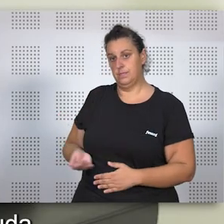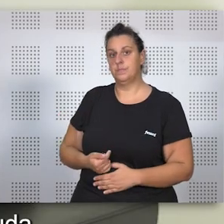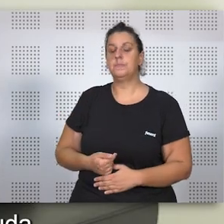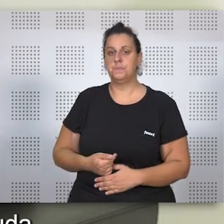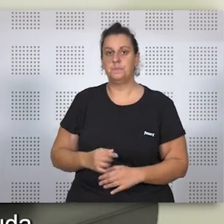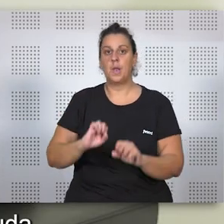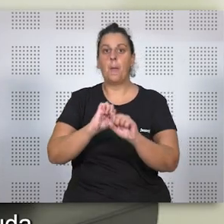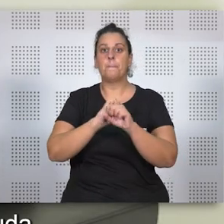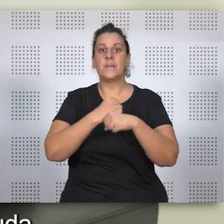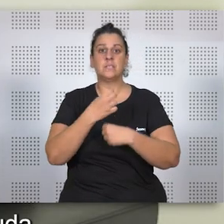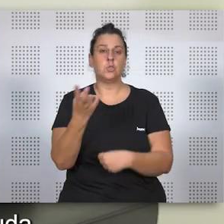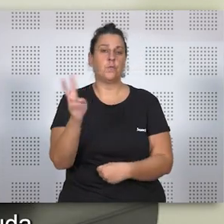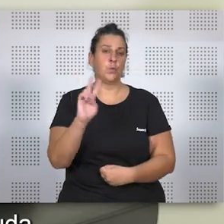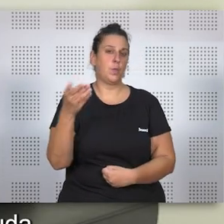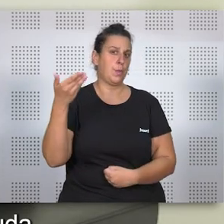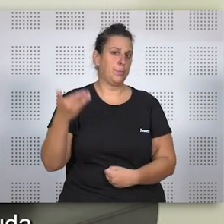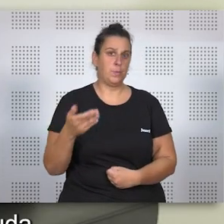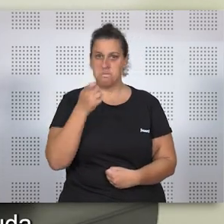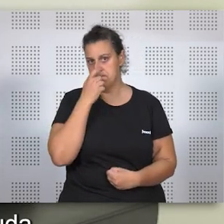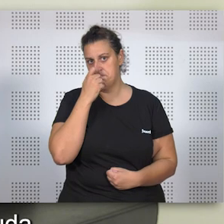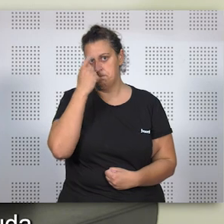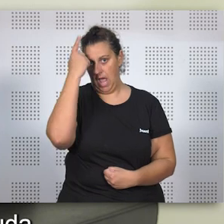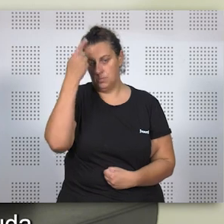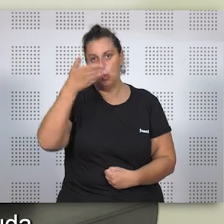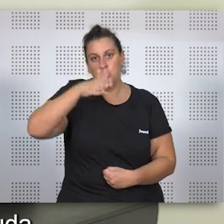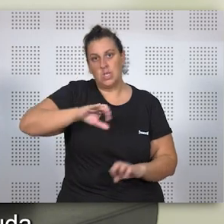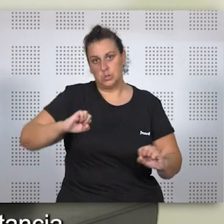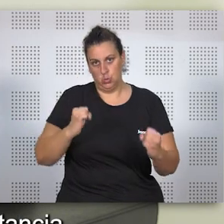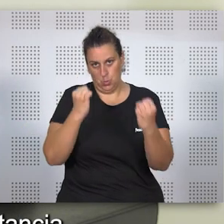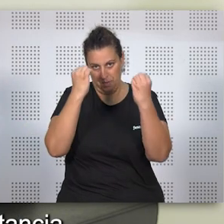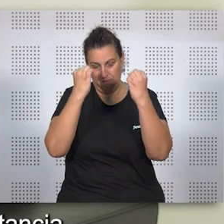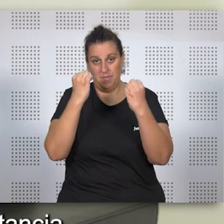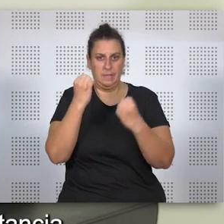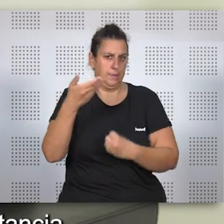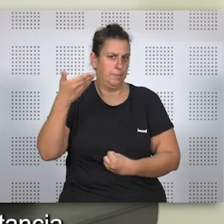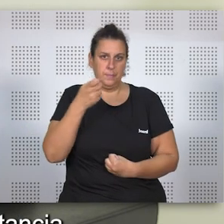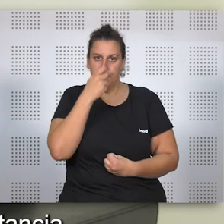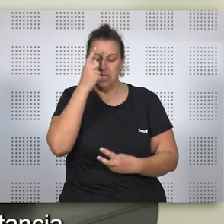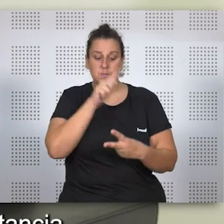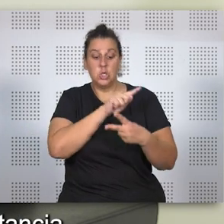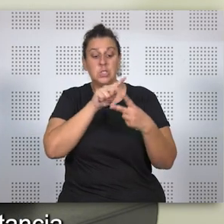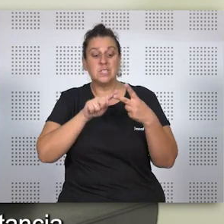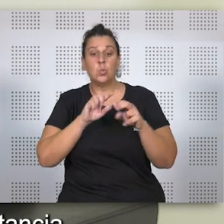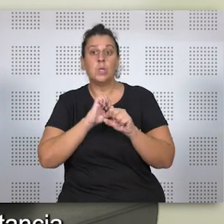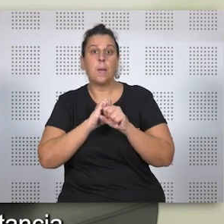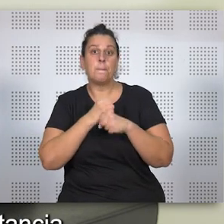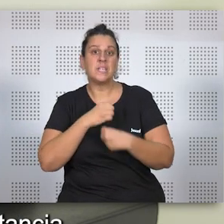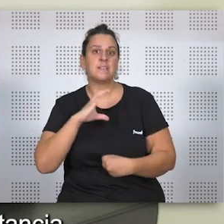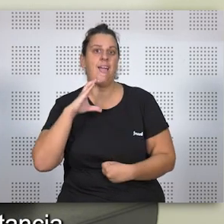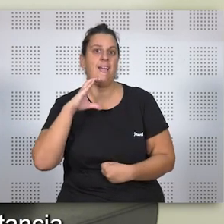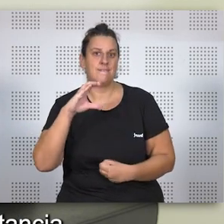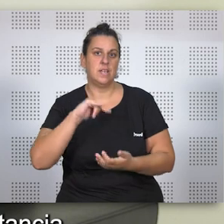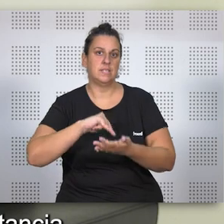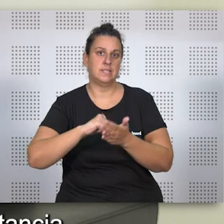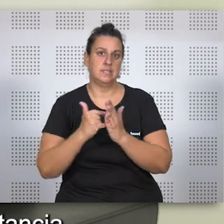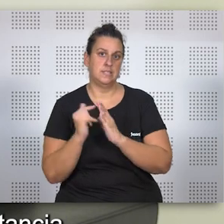La pensión de viudedad es la más importante, sin duda, de las prestaciones por muerte y supervivencia, pero es que además es la segunda pensión en importancia dentro del sistema de